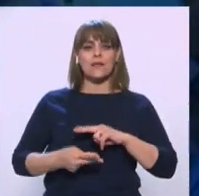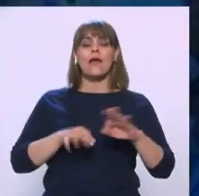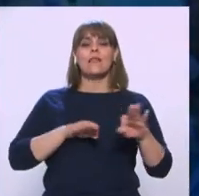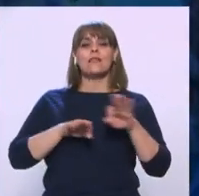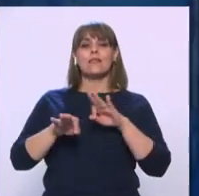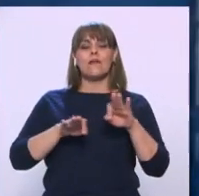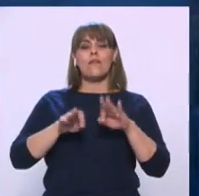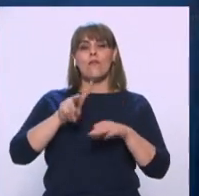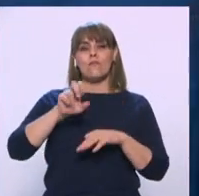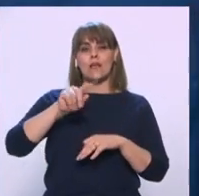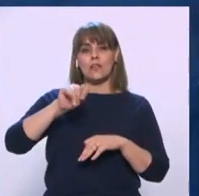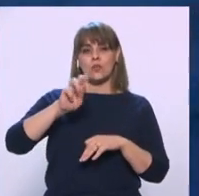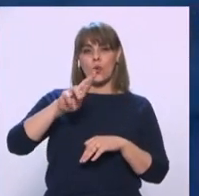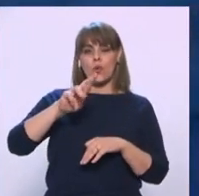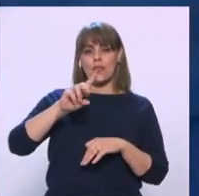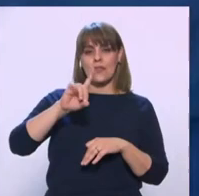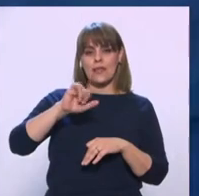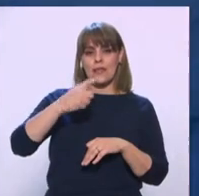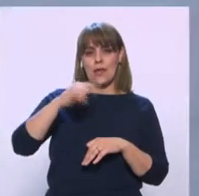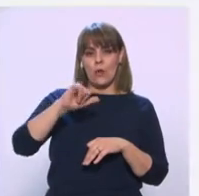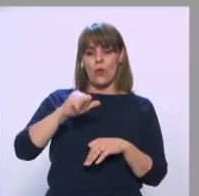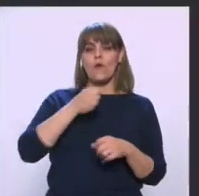Víctor Diego, Informe Capital.